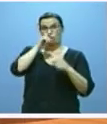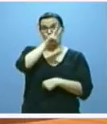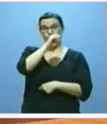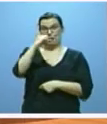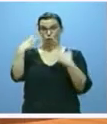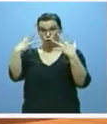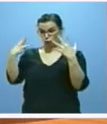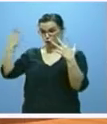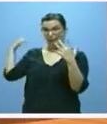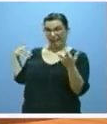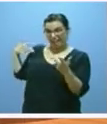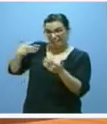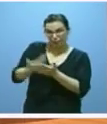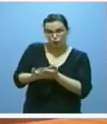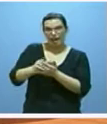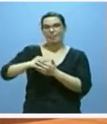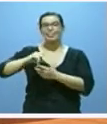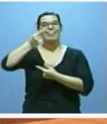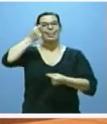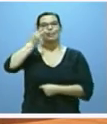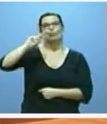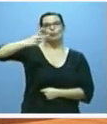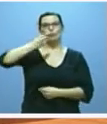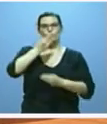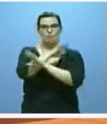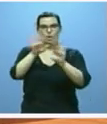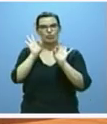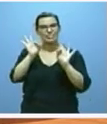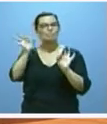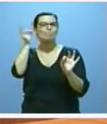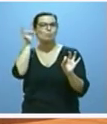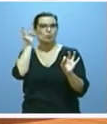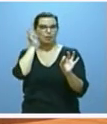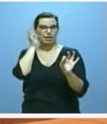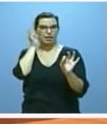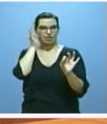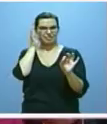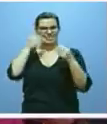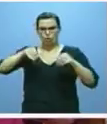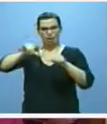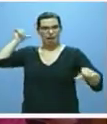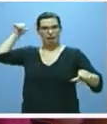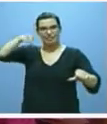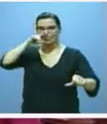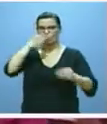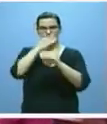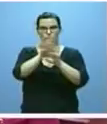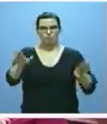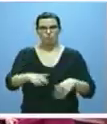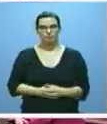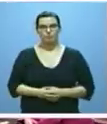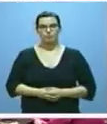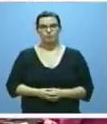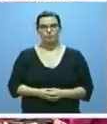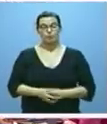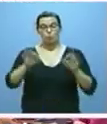el segundo mejor dato de empleo femenino en un primer trimestre de toda la serie histórica. Según esa